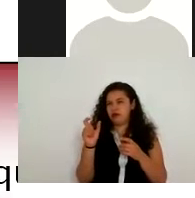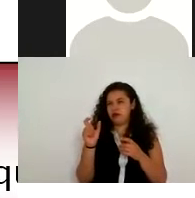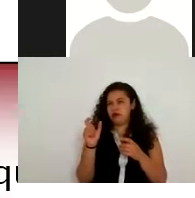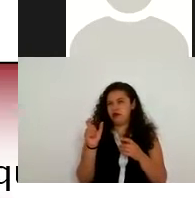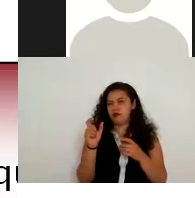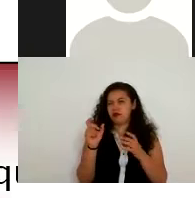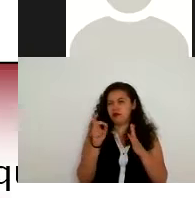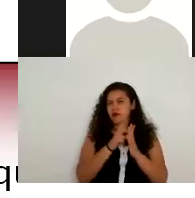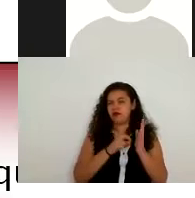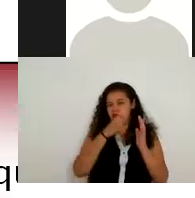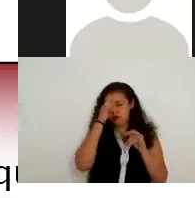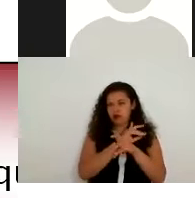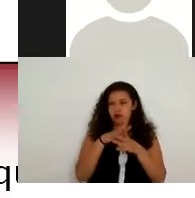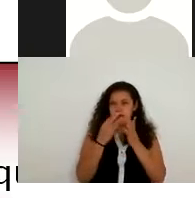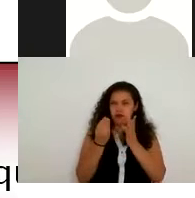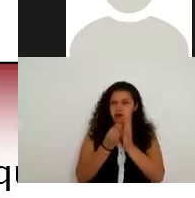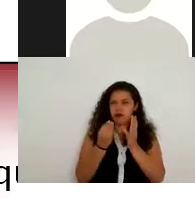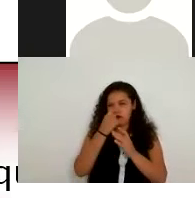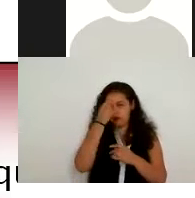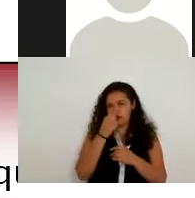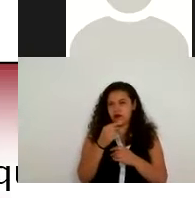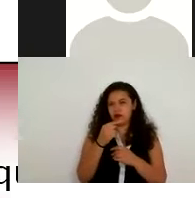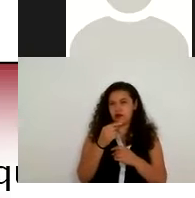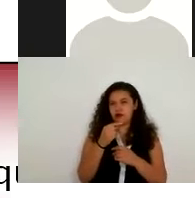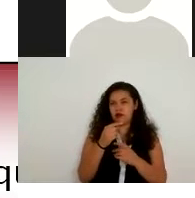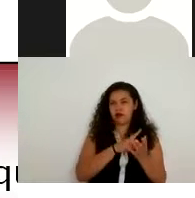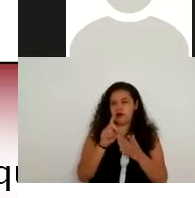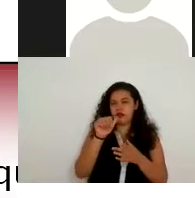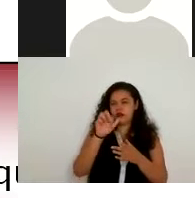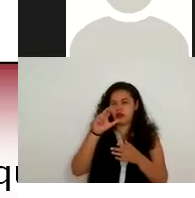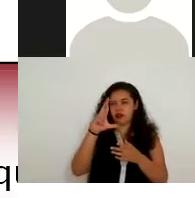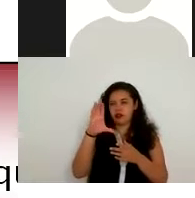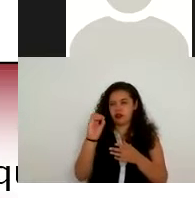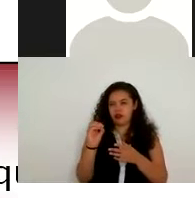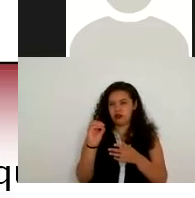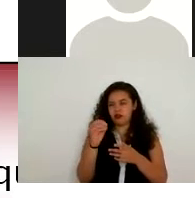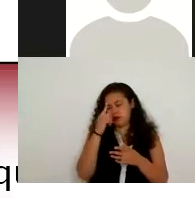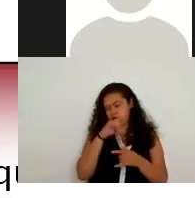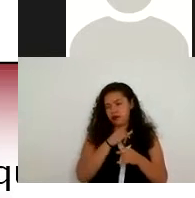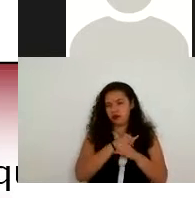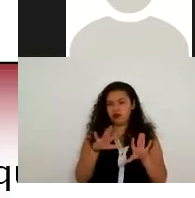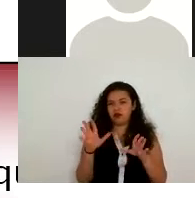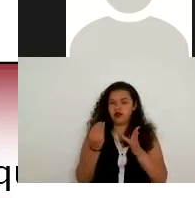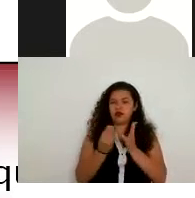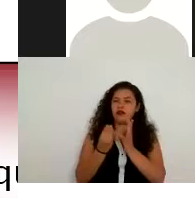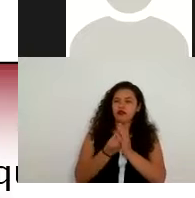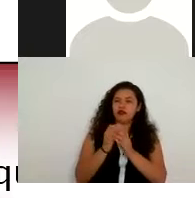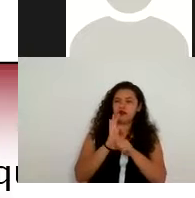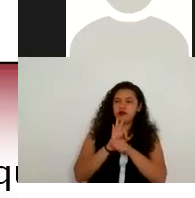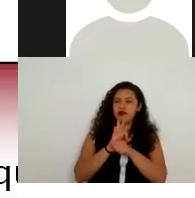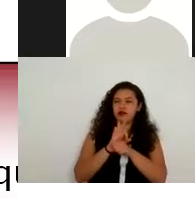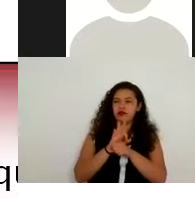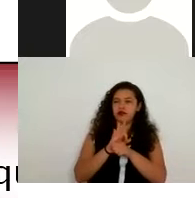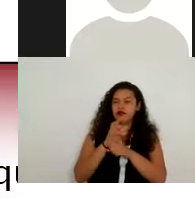para dar trámite a las solicitudes de derecho ARCO y fomentar la protección de datos personales aquí es un tema muy interesante